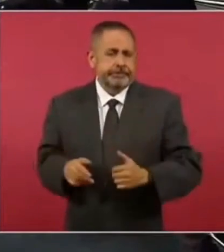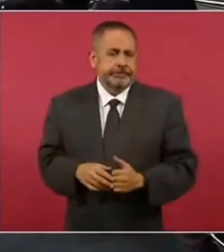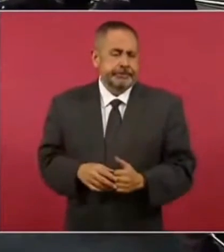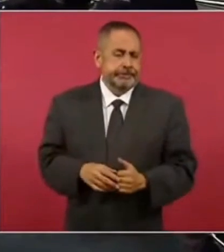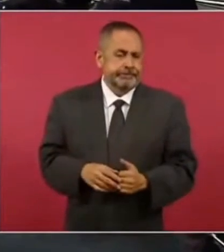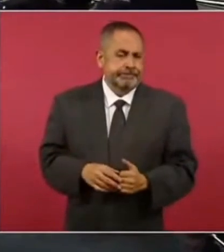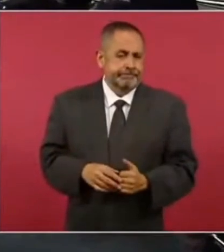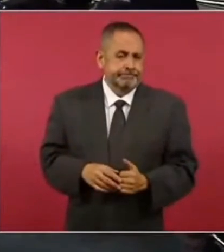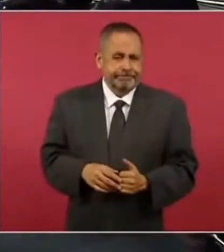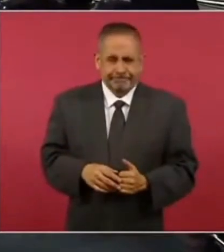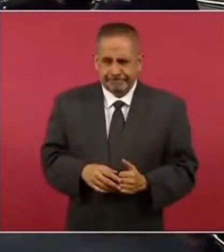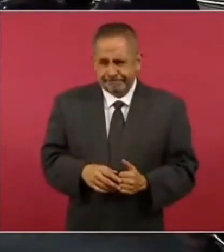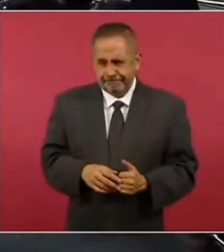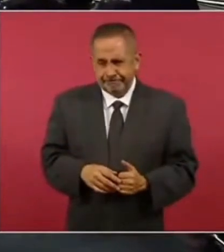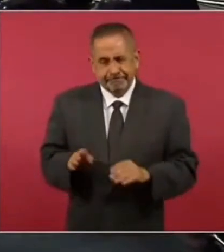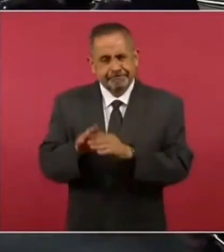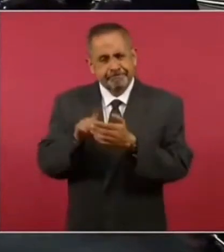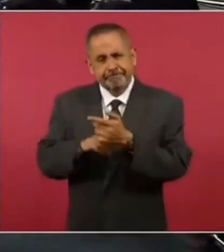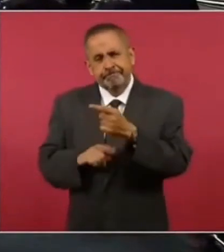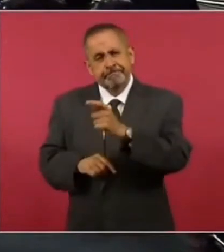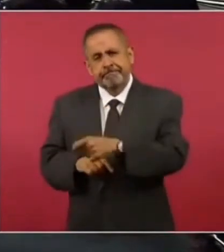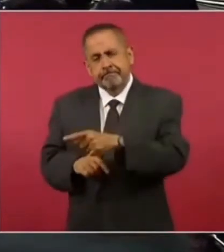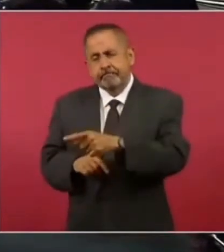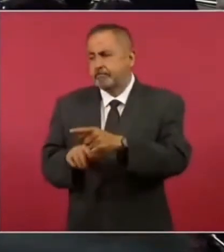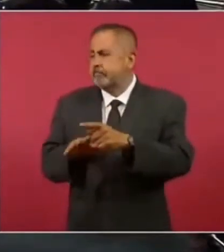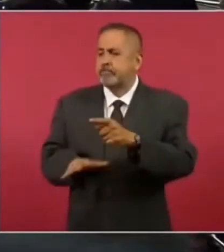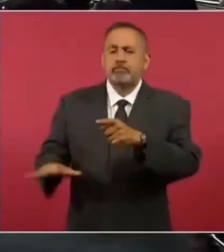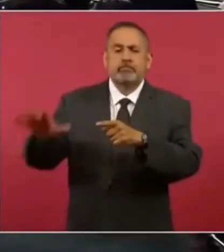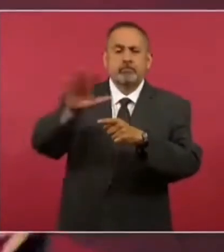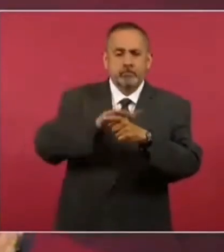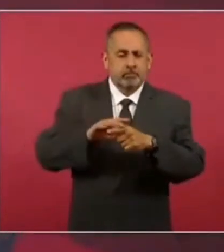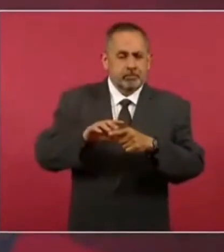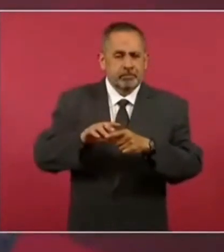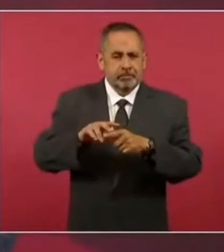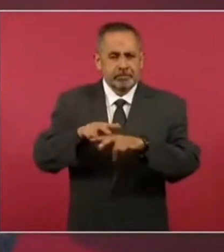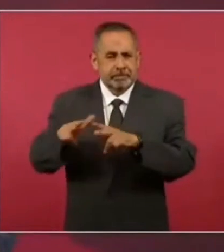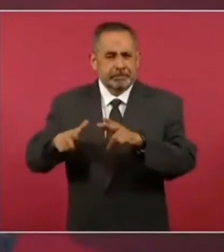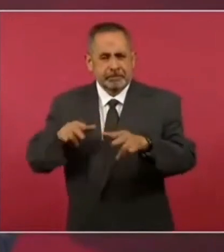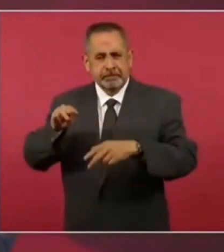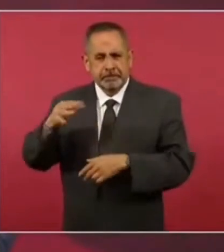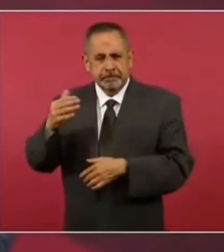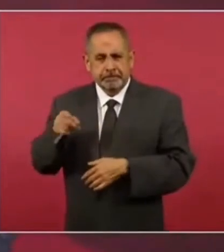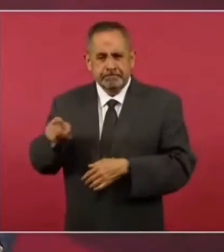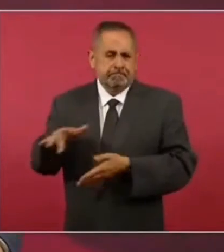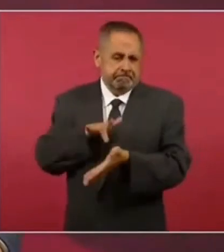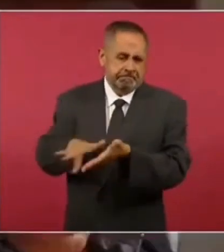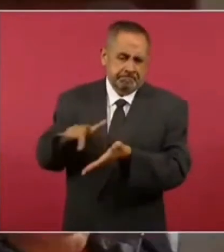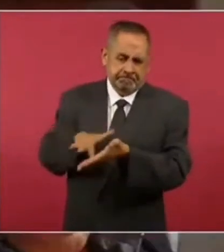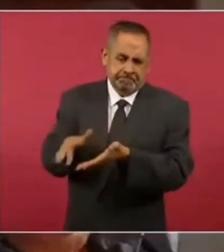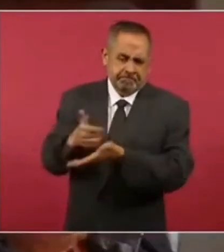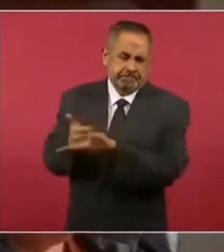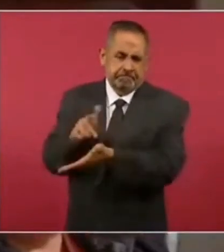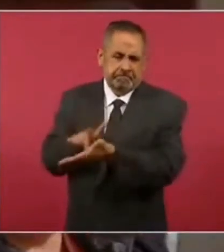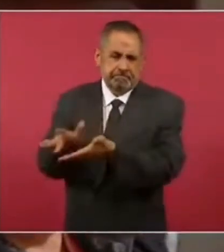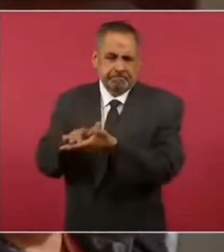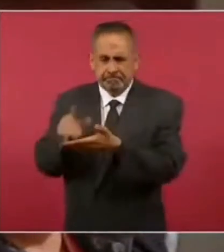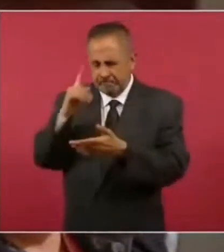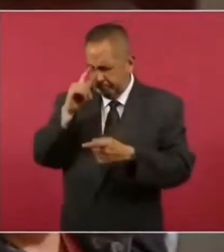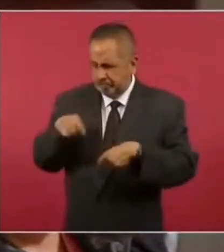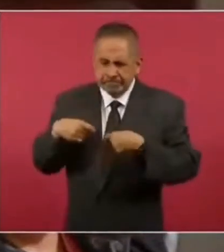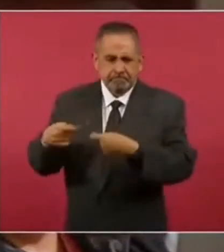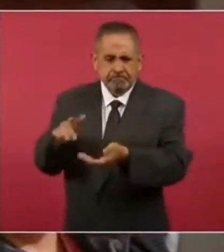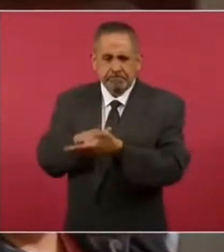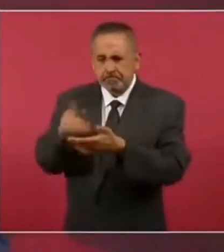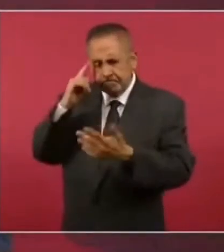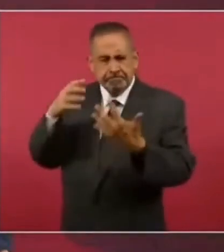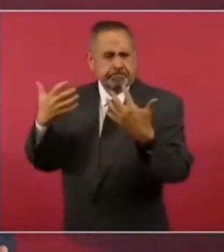y en especial de toda la ruta del Tren Maya, están recibiendo apoyos para la